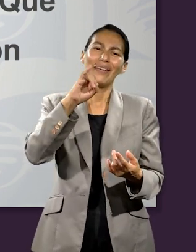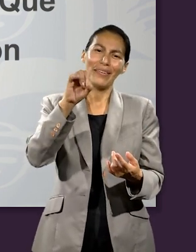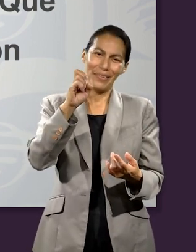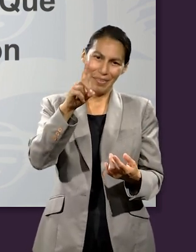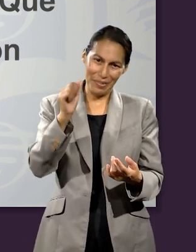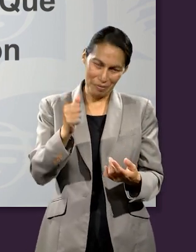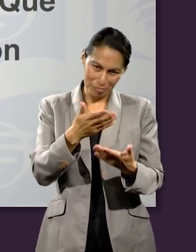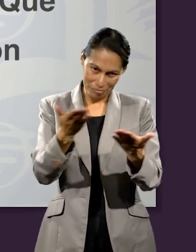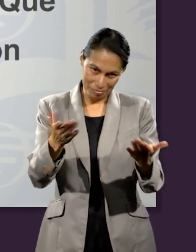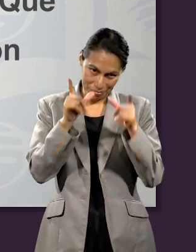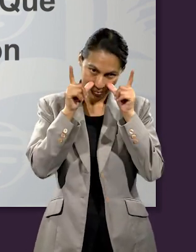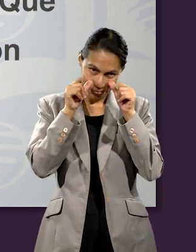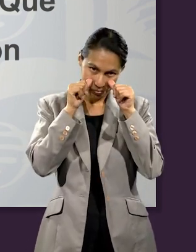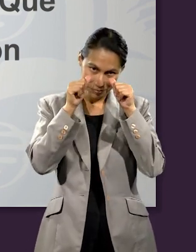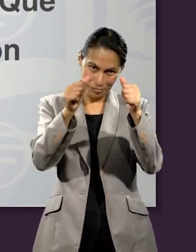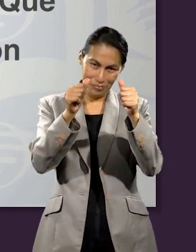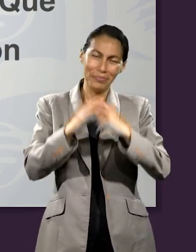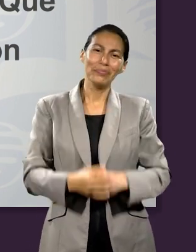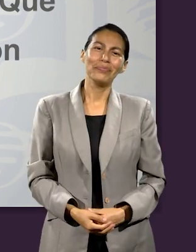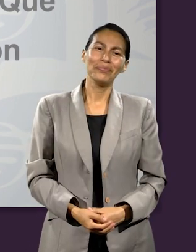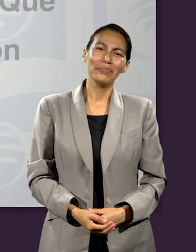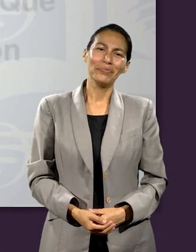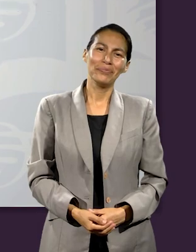Grajeda. Por favor, vamos a escuchar.